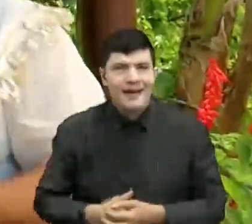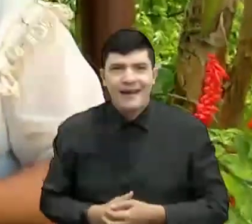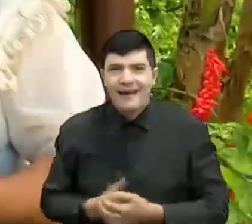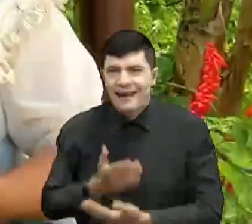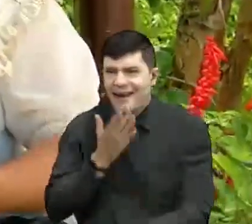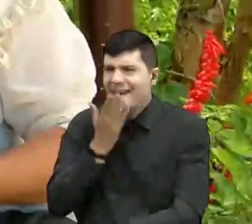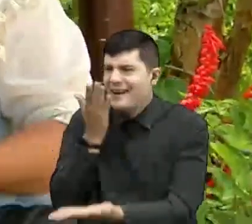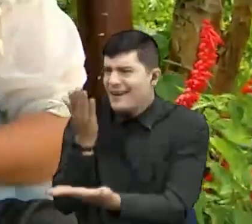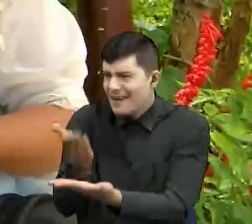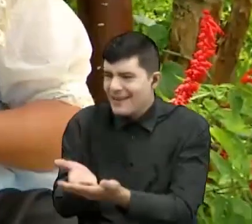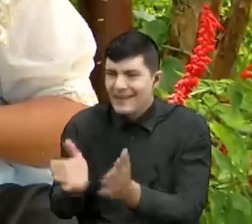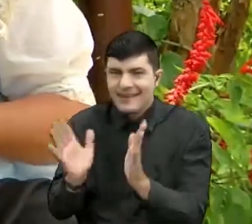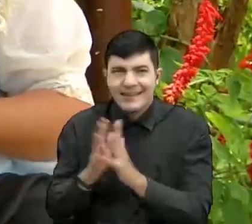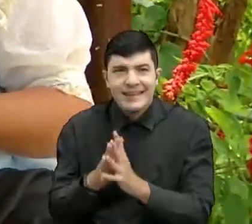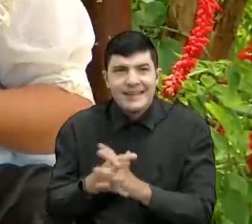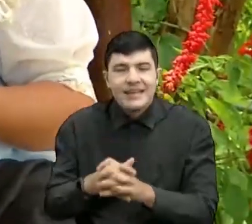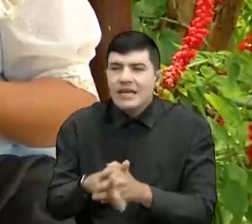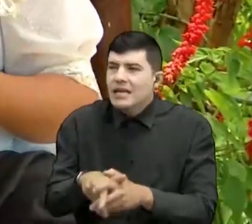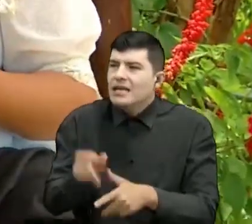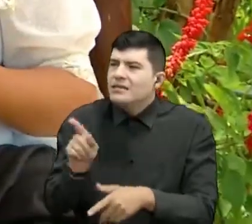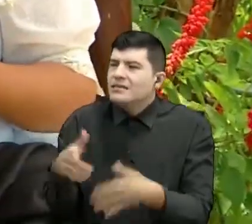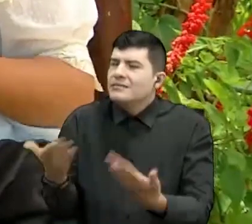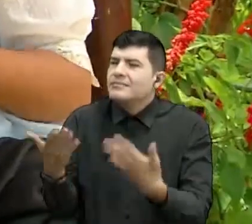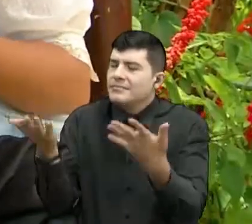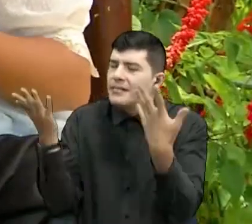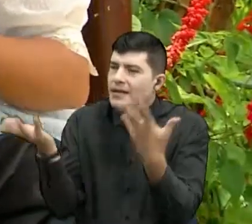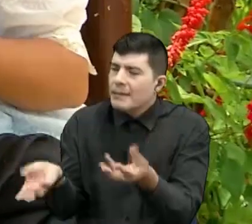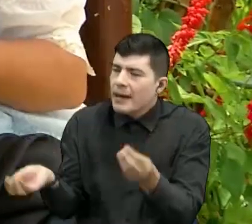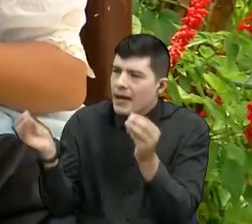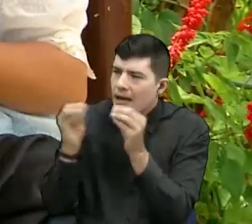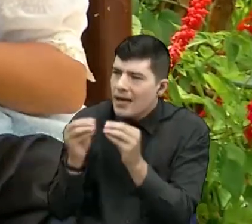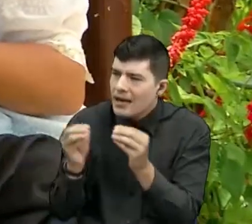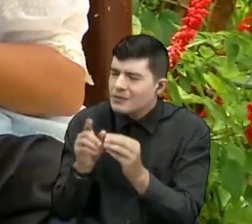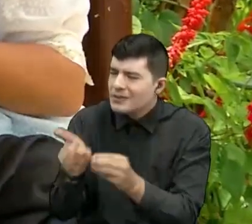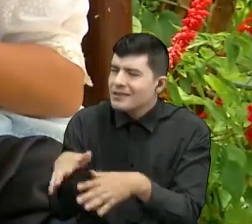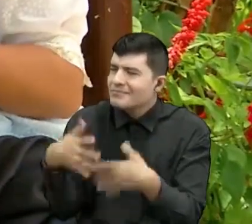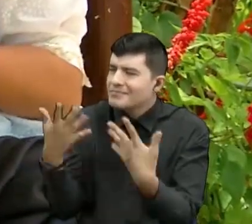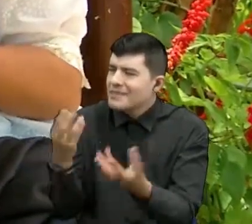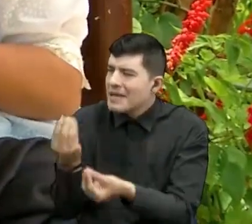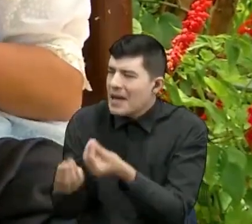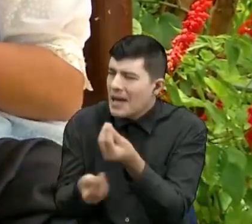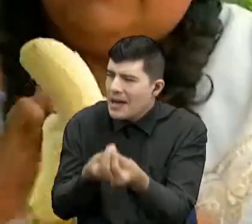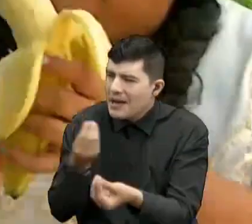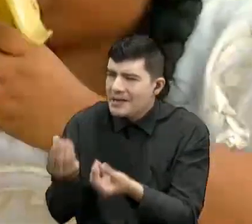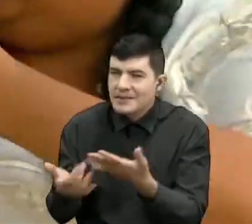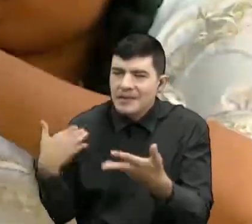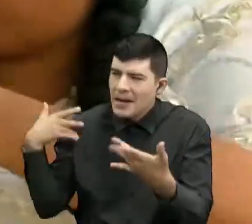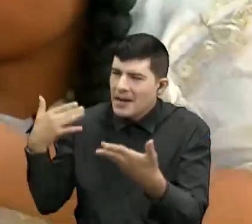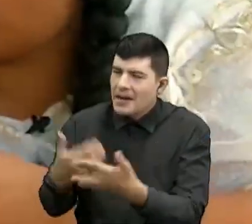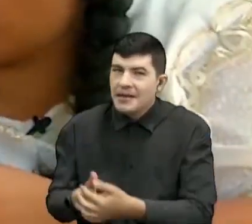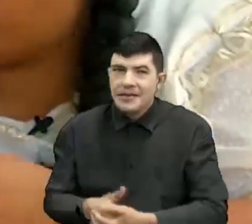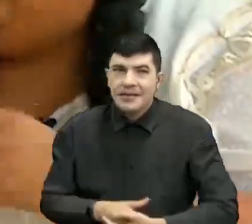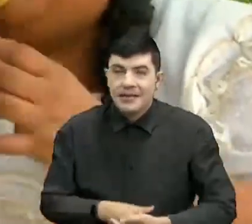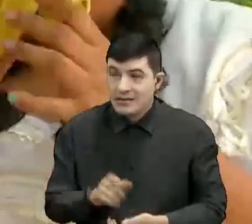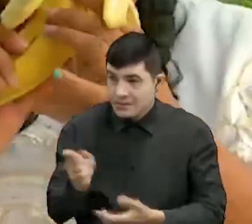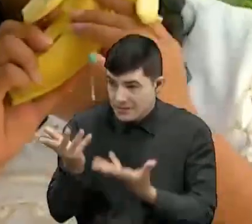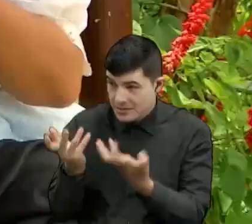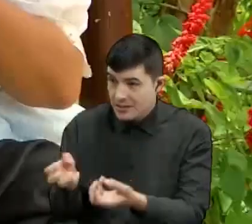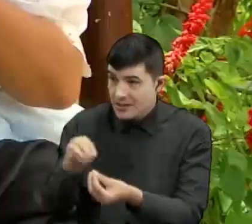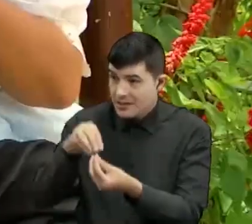Gracias, mijo. ¿Y qué más, mija? ¿Cómo ha estado? ¿Cómo me le ha ido? ¿Quiere banana?